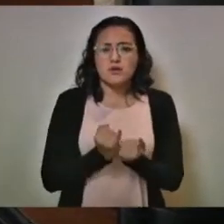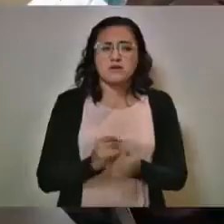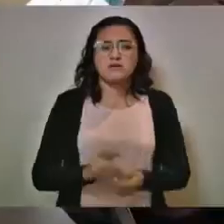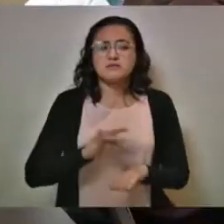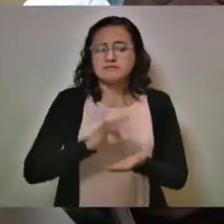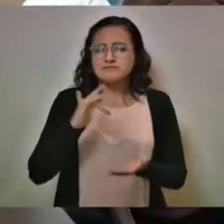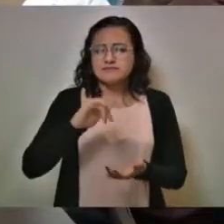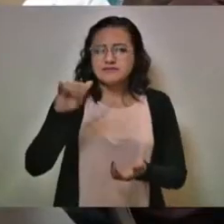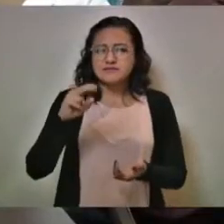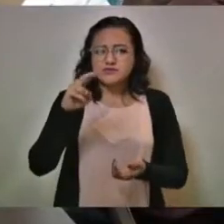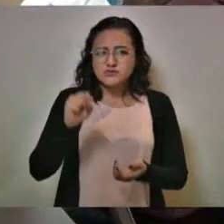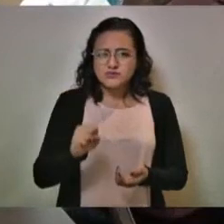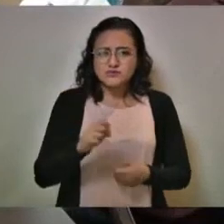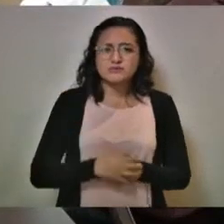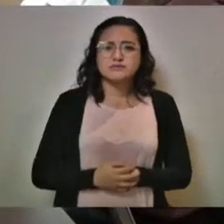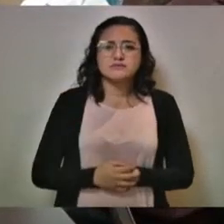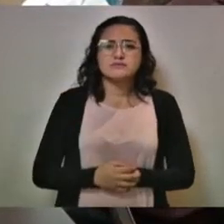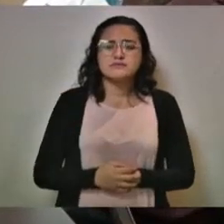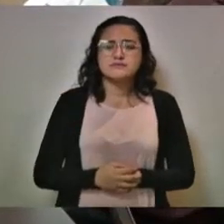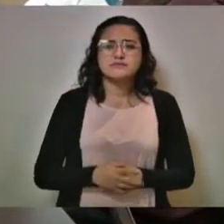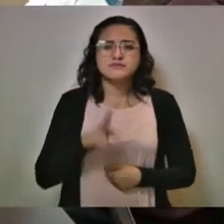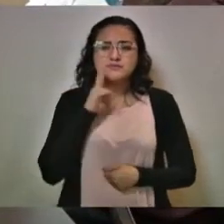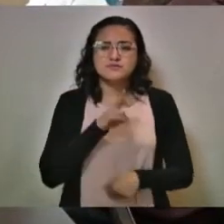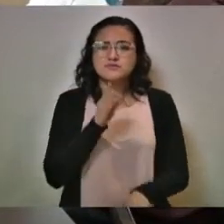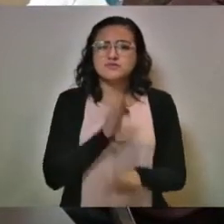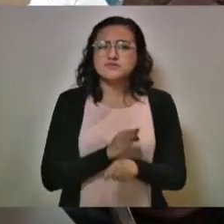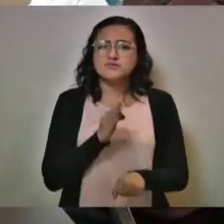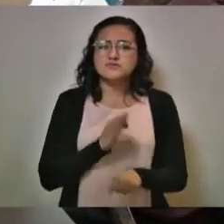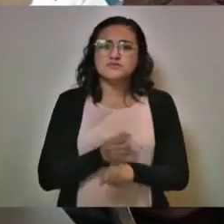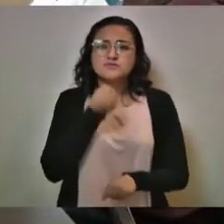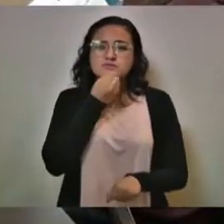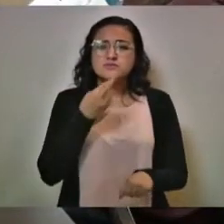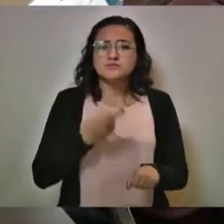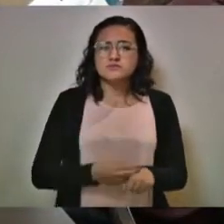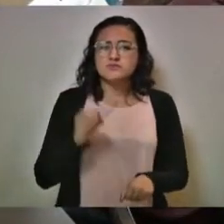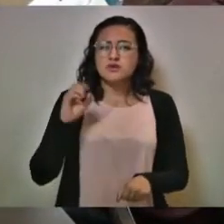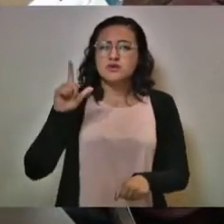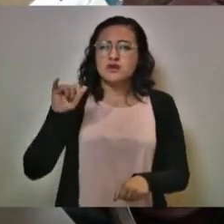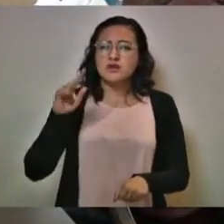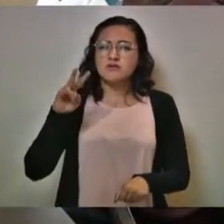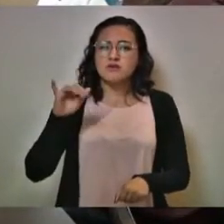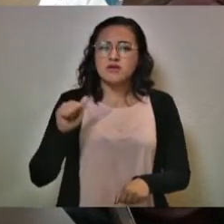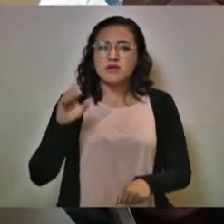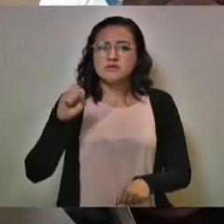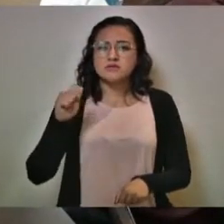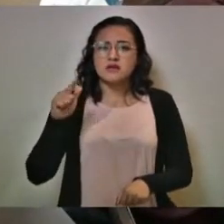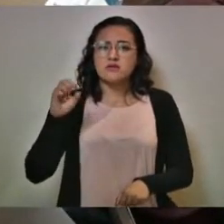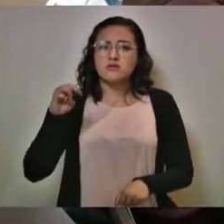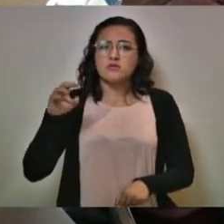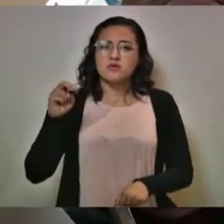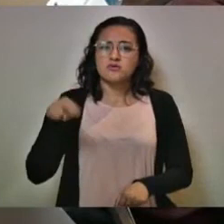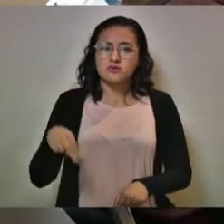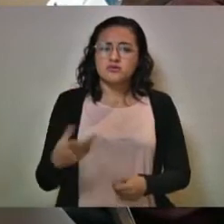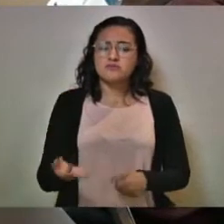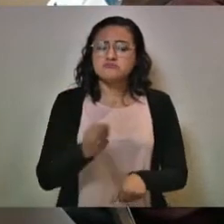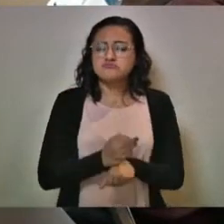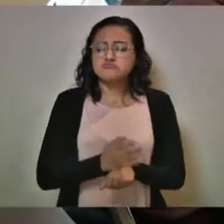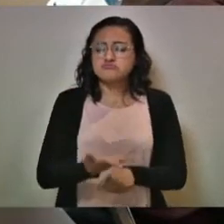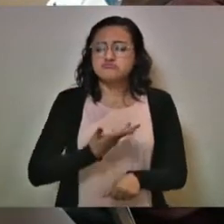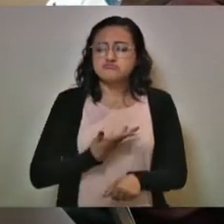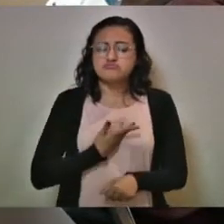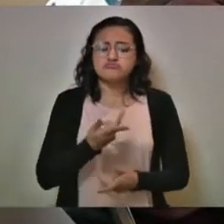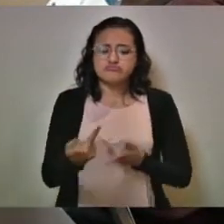Gracias, Jesús. A ver, secretaria Olivia Salomón. Nosotros tenemos